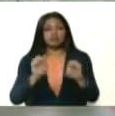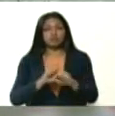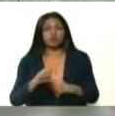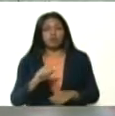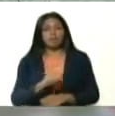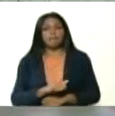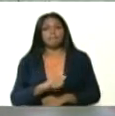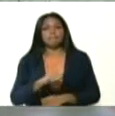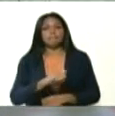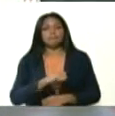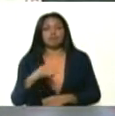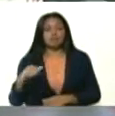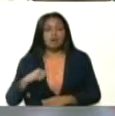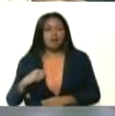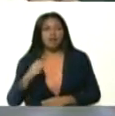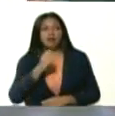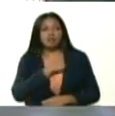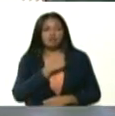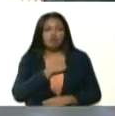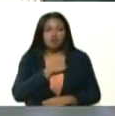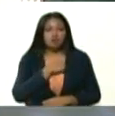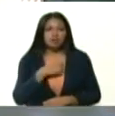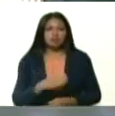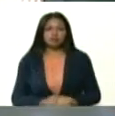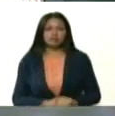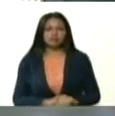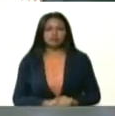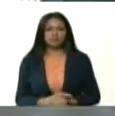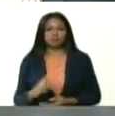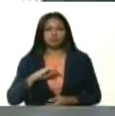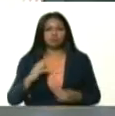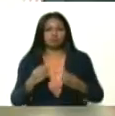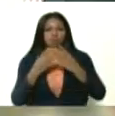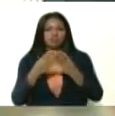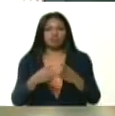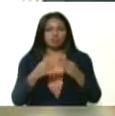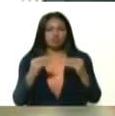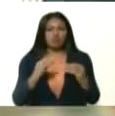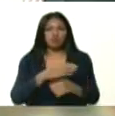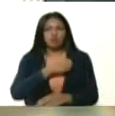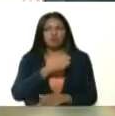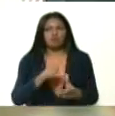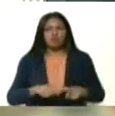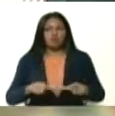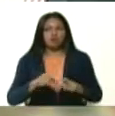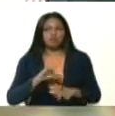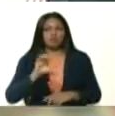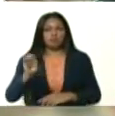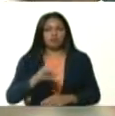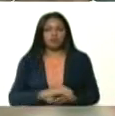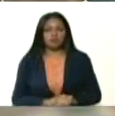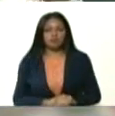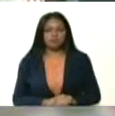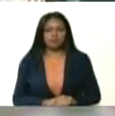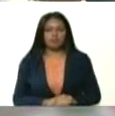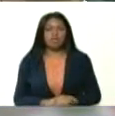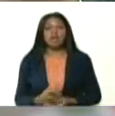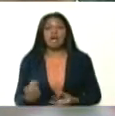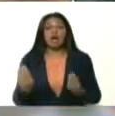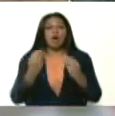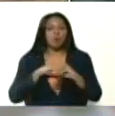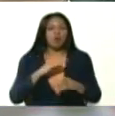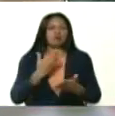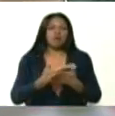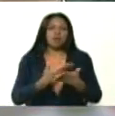católica, la educación subvencionada, hemos conversado con todos los jefes de zonas del país que están de acuerdo con esta